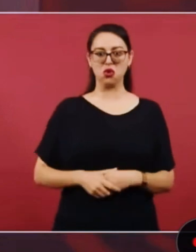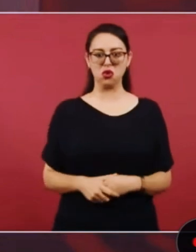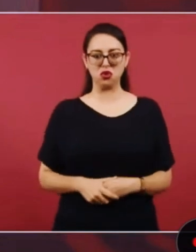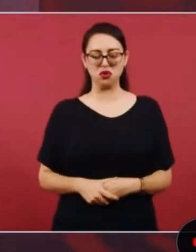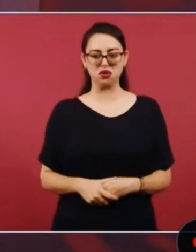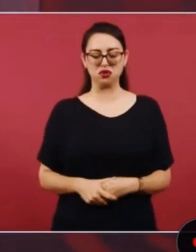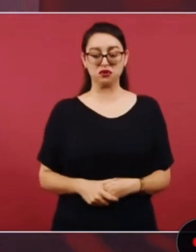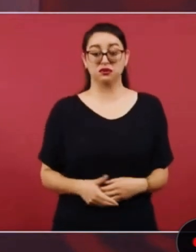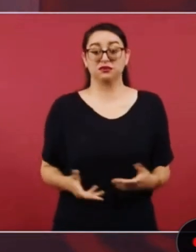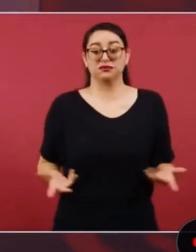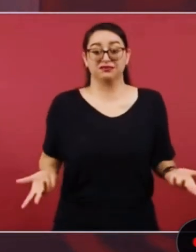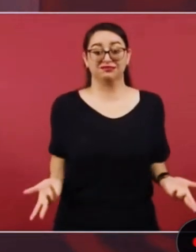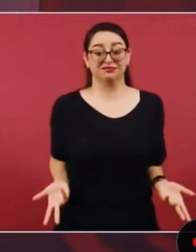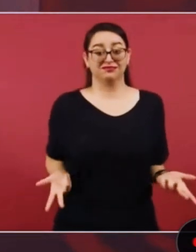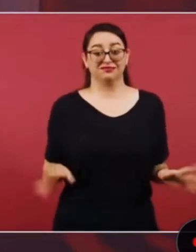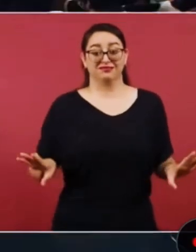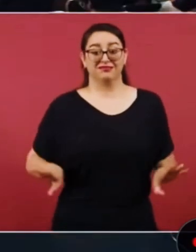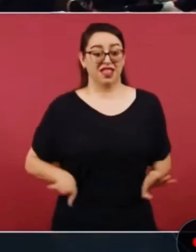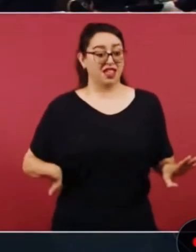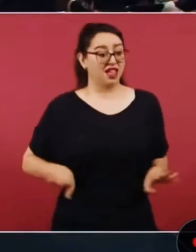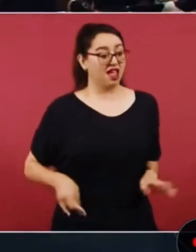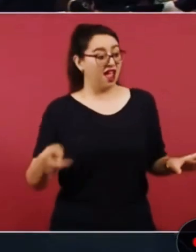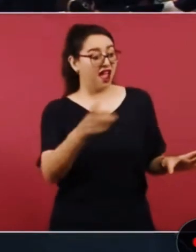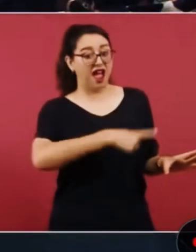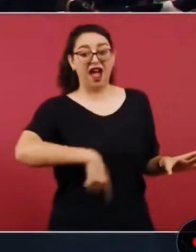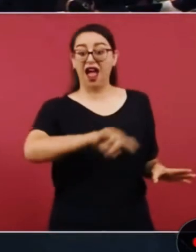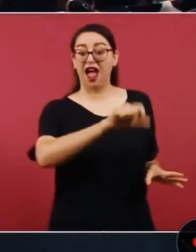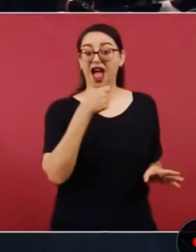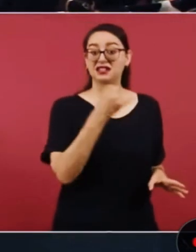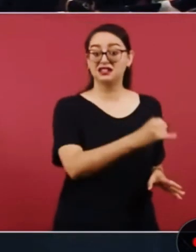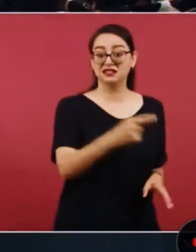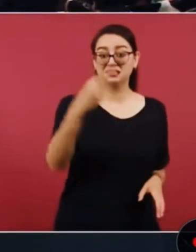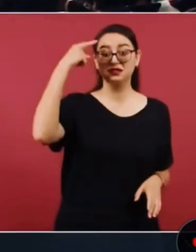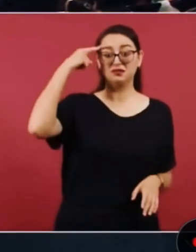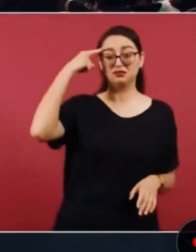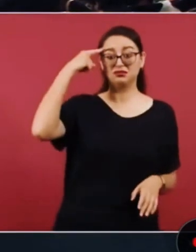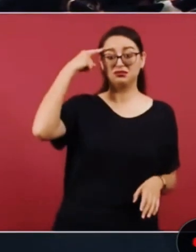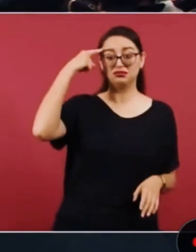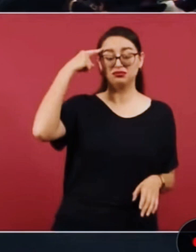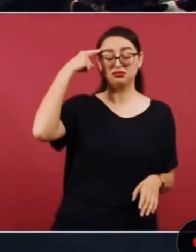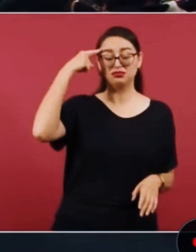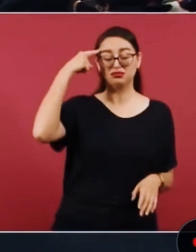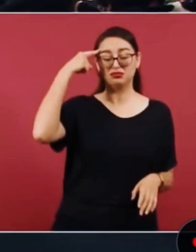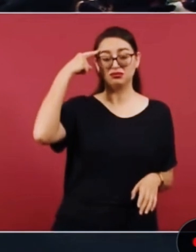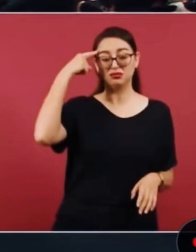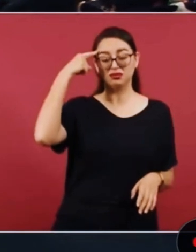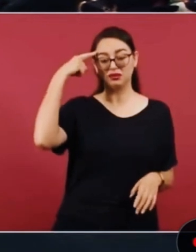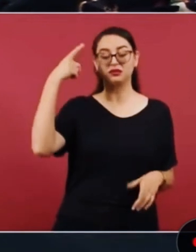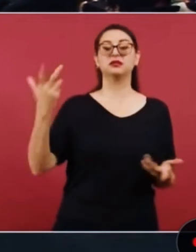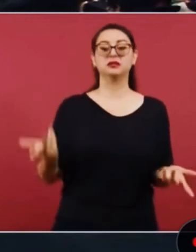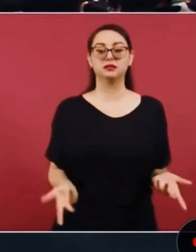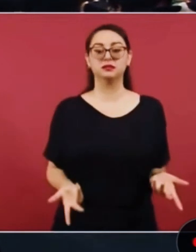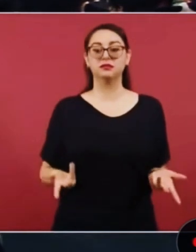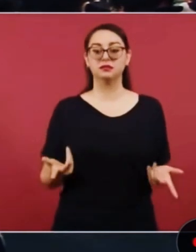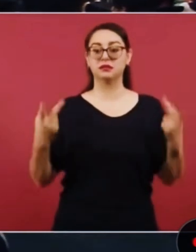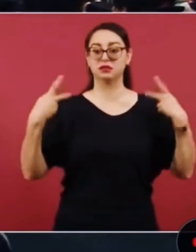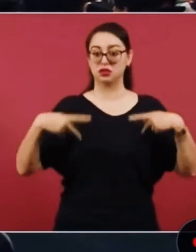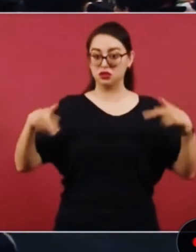ese era el pensamiento ¿cómo vas a aceptar lo que decía Morelos?